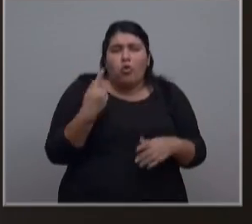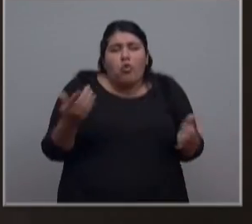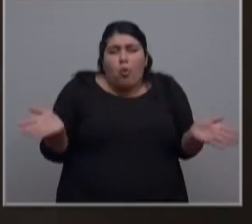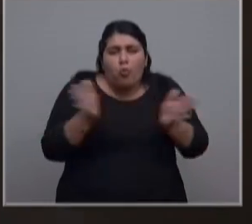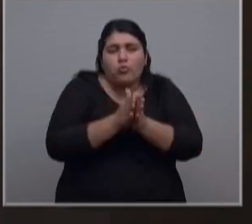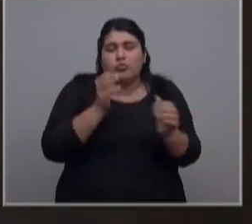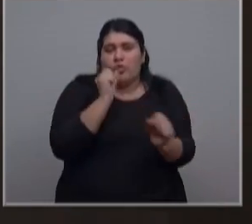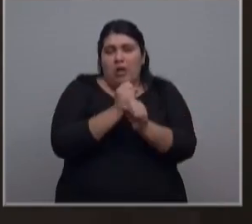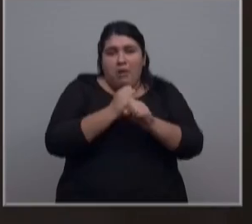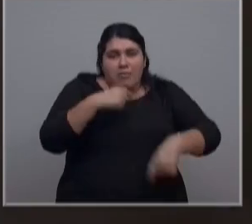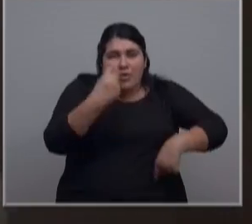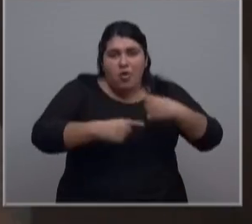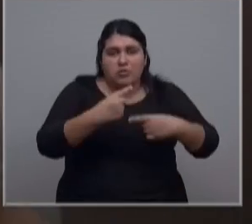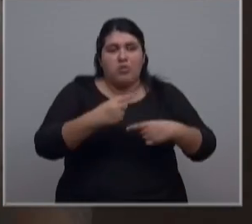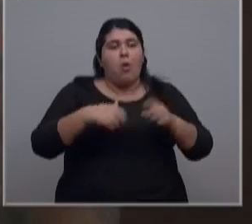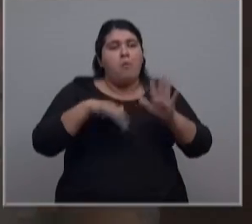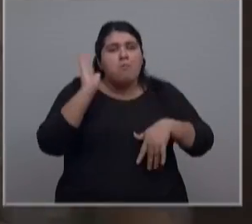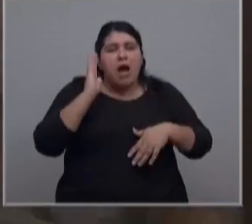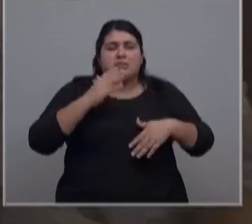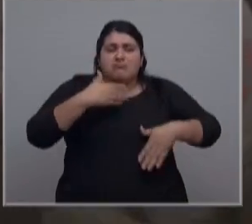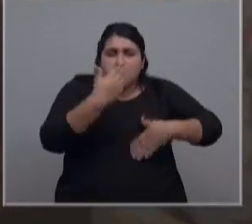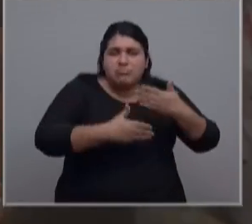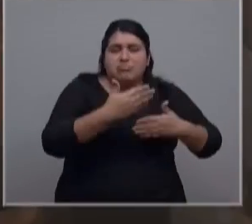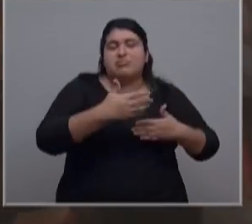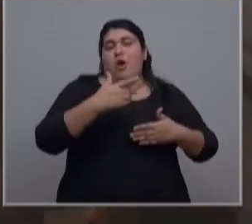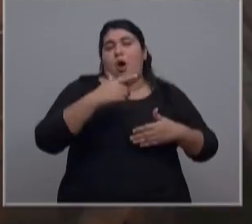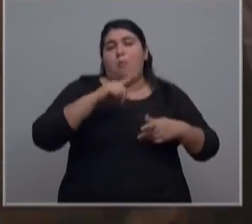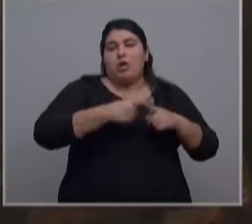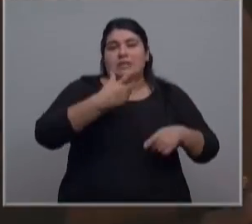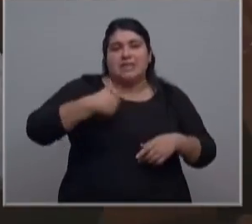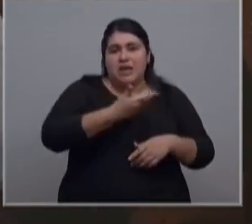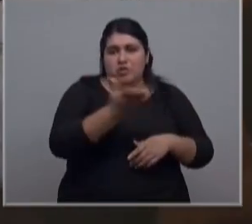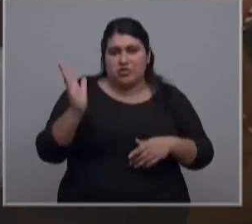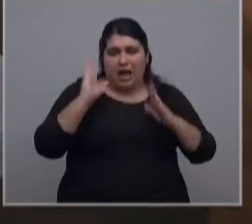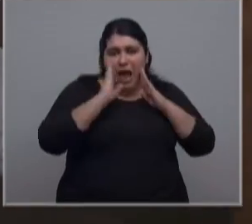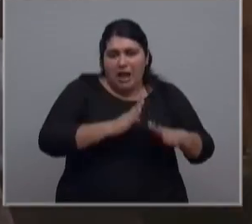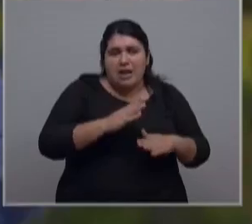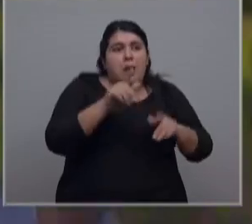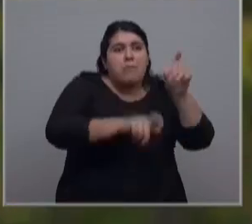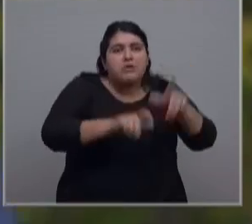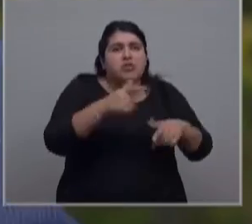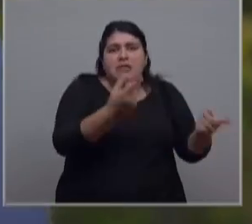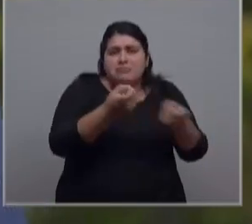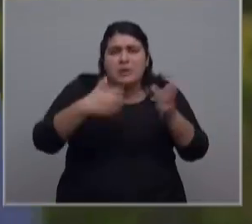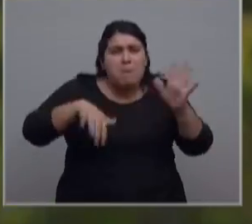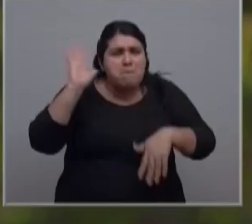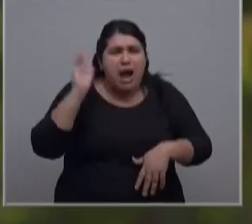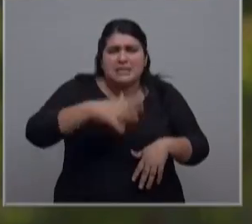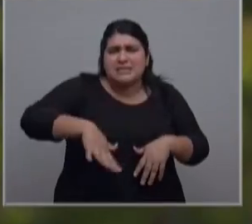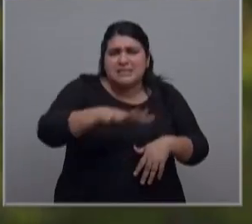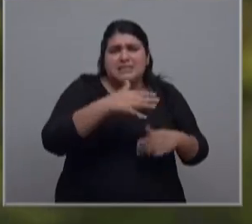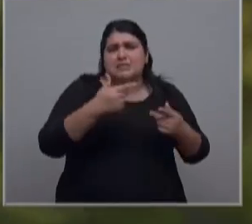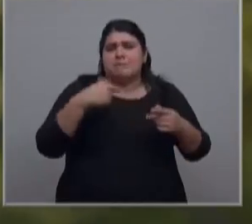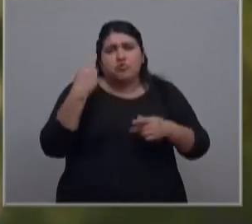trabajando para invertir políticas sociales en los que menos tienen, en los que más necesitan,